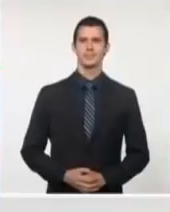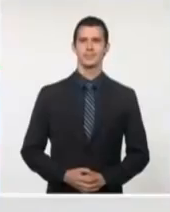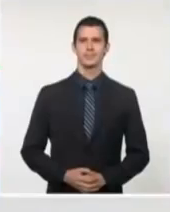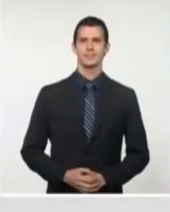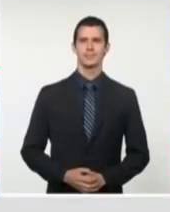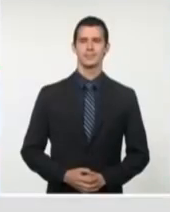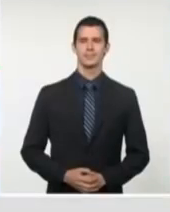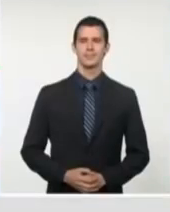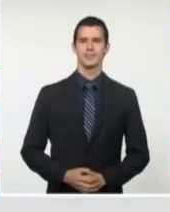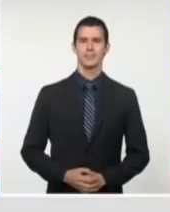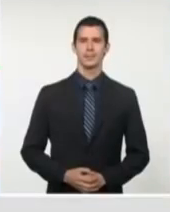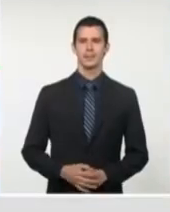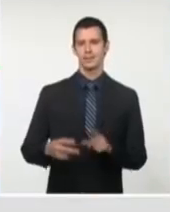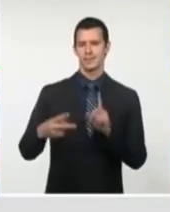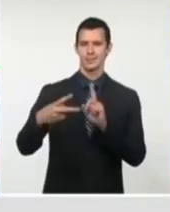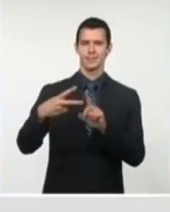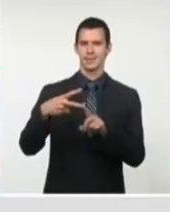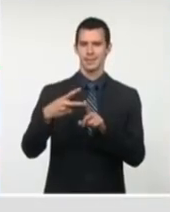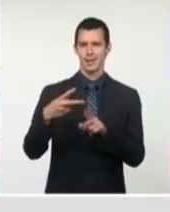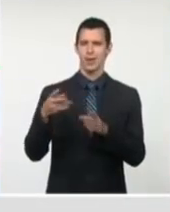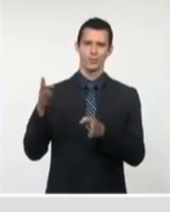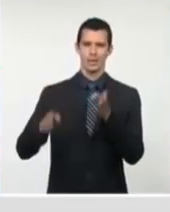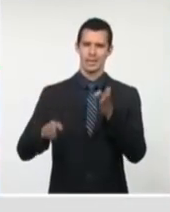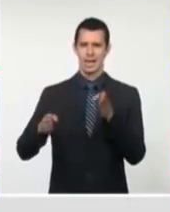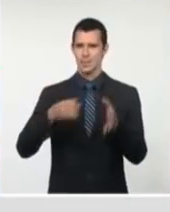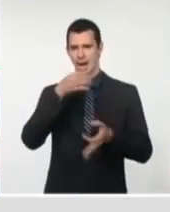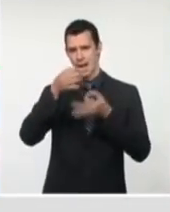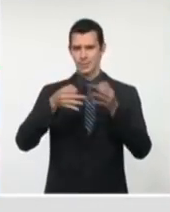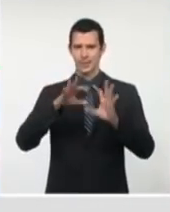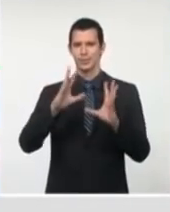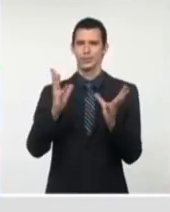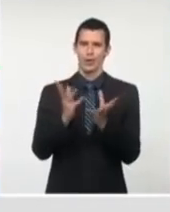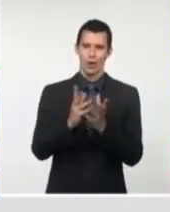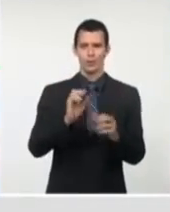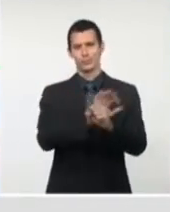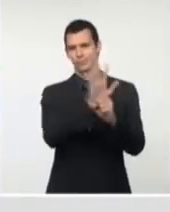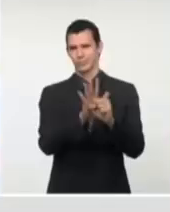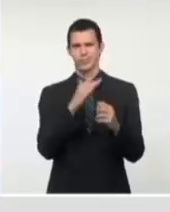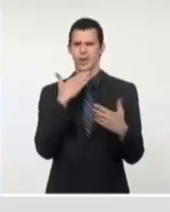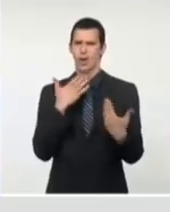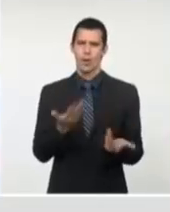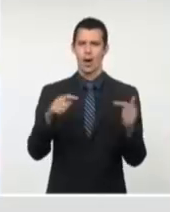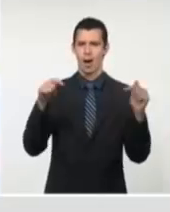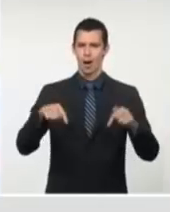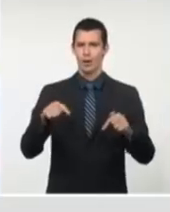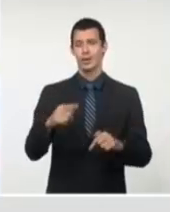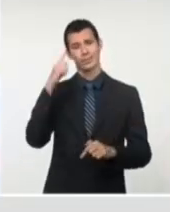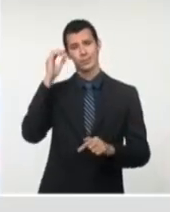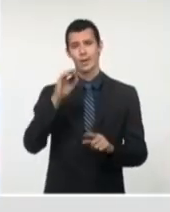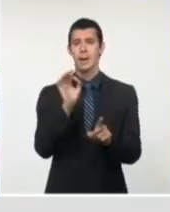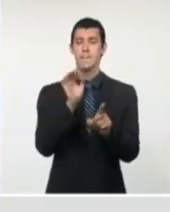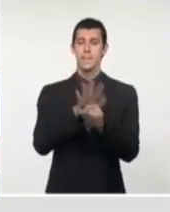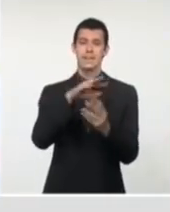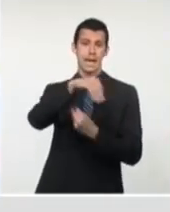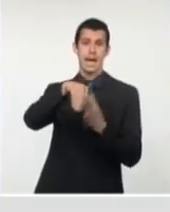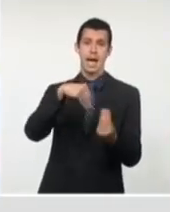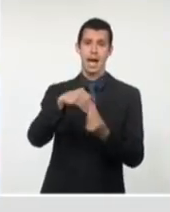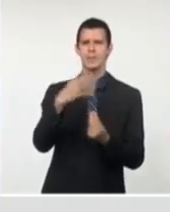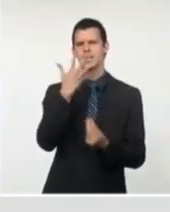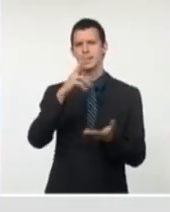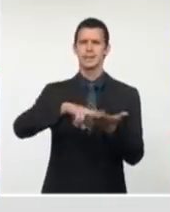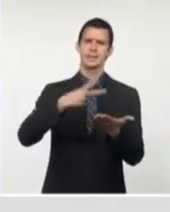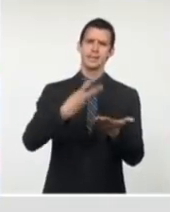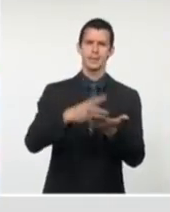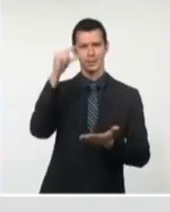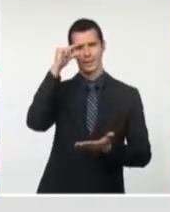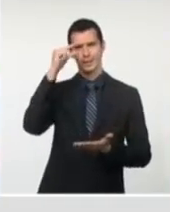Segundo momento en esta conferencia de prensa, nos acompaña desde la media hora el intérprete de lengua de señas, Ariel Hernández. Lo felicitamos